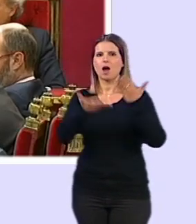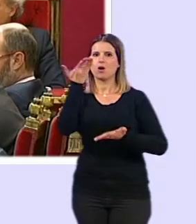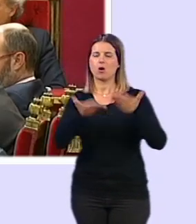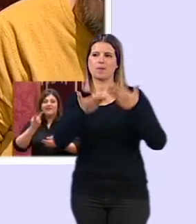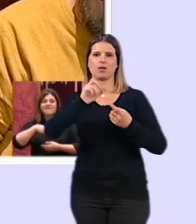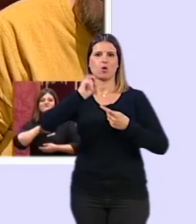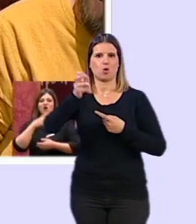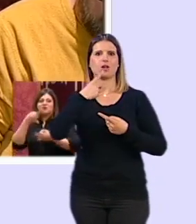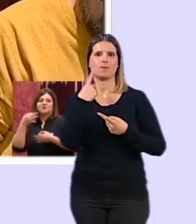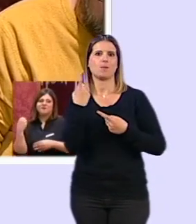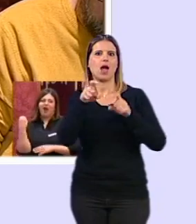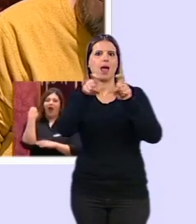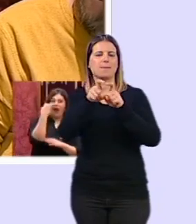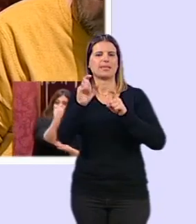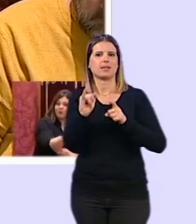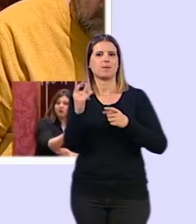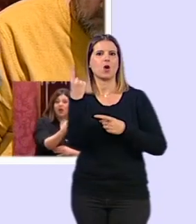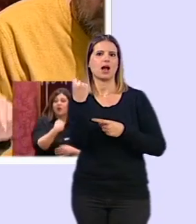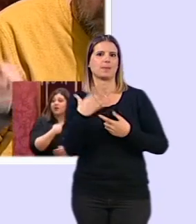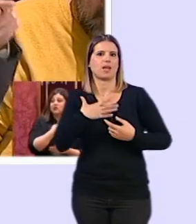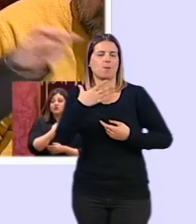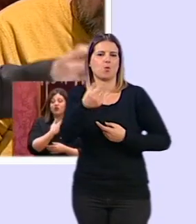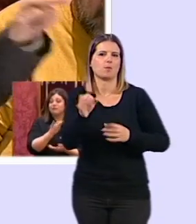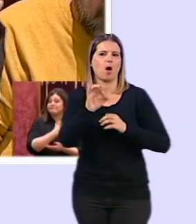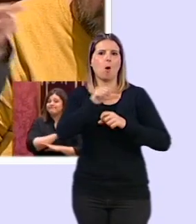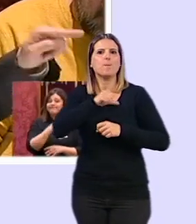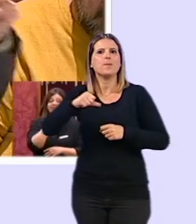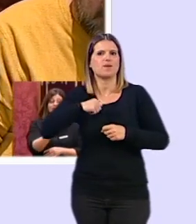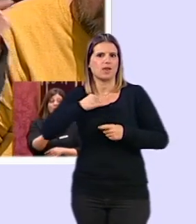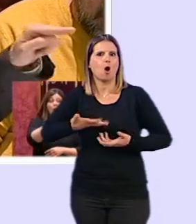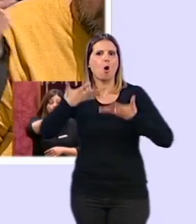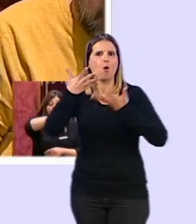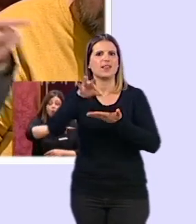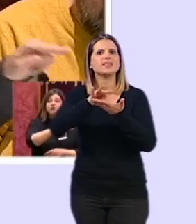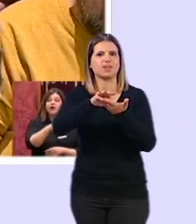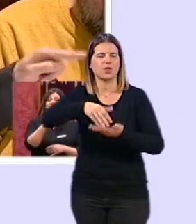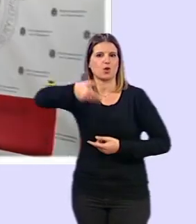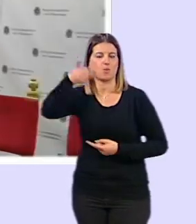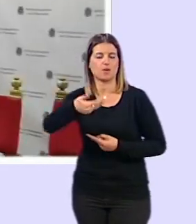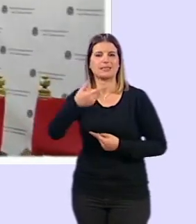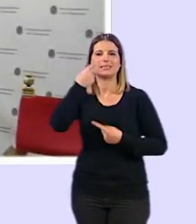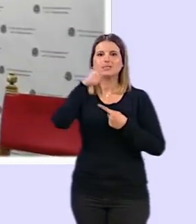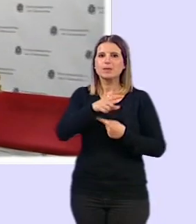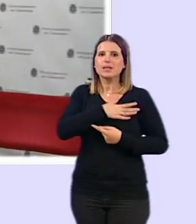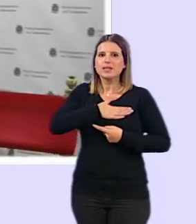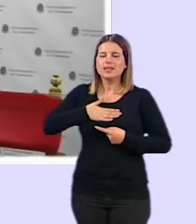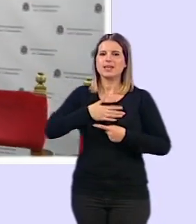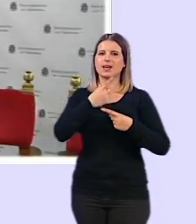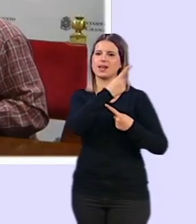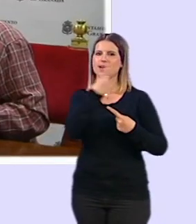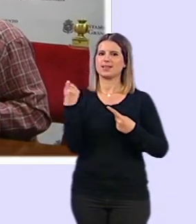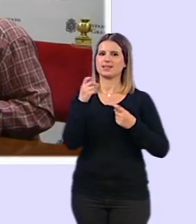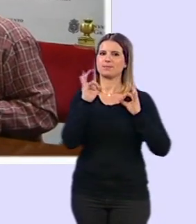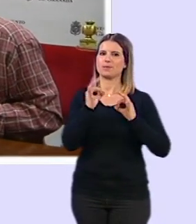capital municipal y aquellas privadas que prestan servicios esenciales. Además, aspiran a que se aborde la necesidad de elaborar unos nuevos